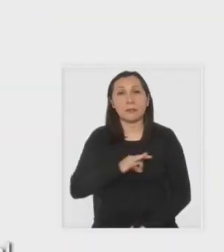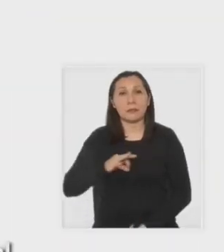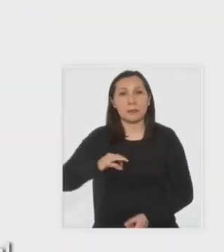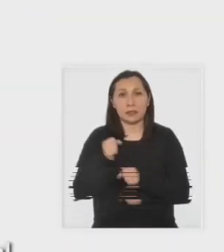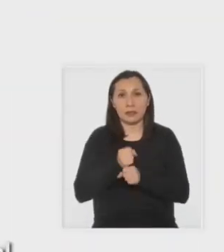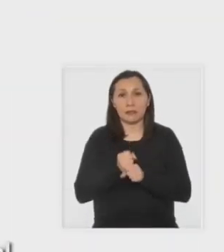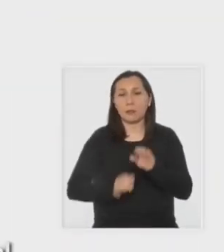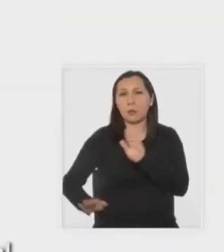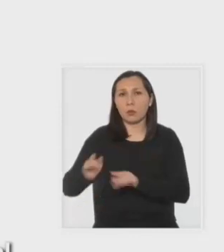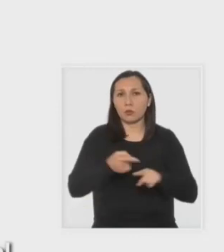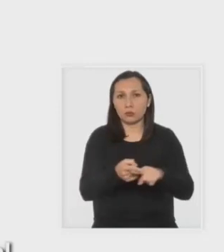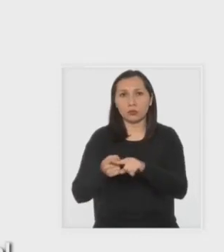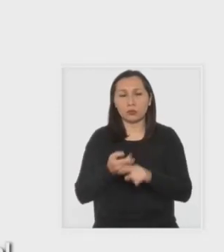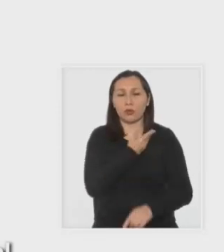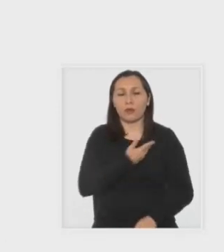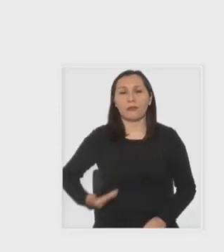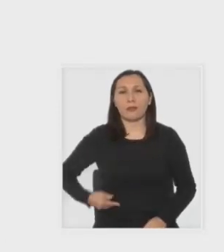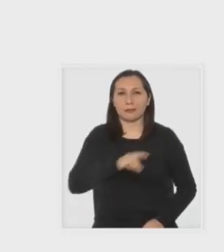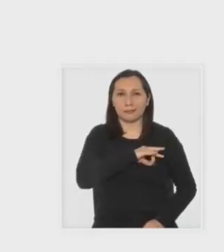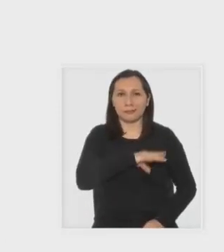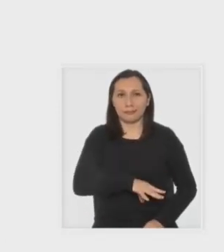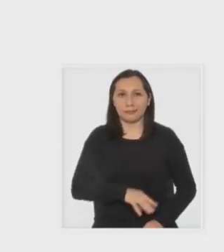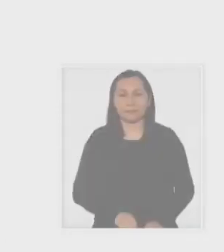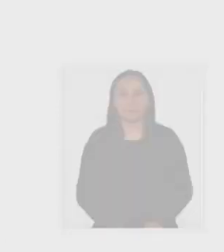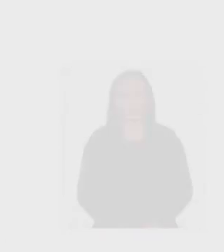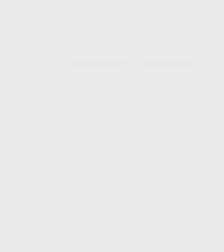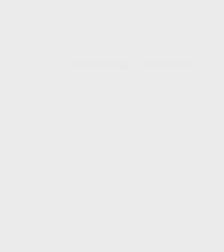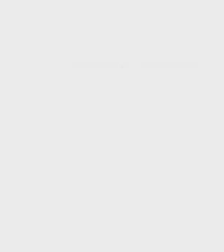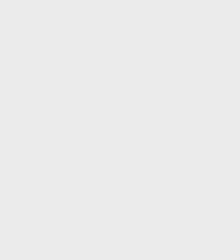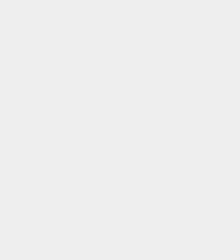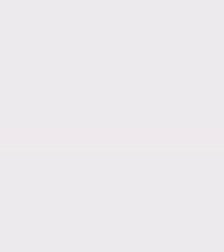Ministerio del Trabajo y Previsión Social. Gobierno de Chile.